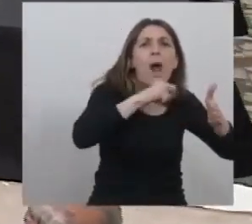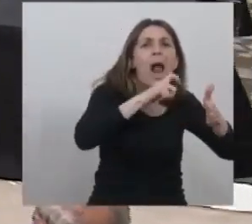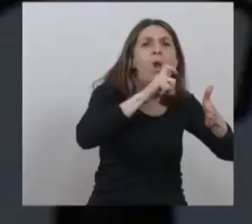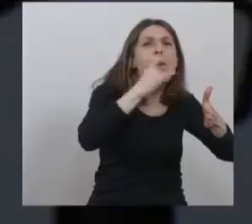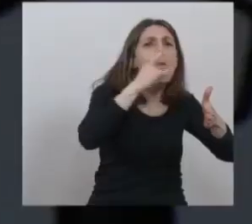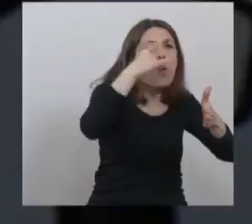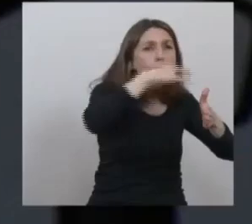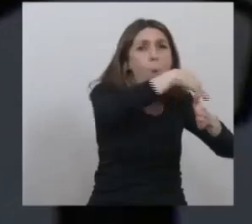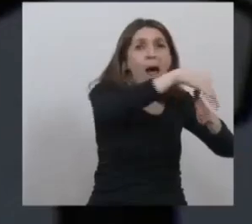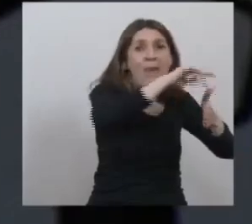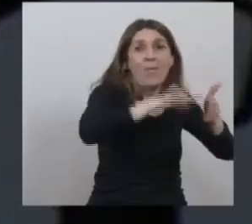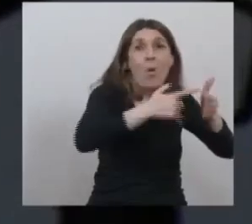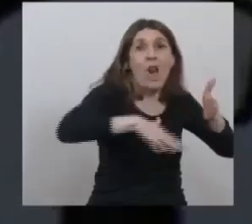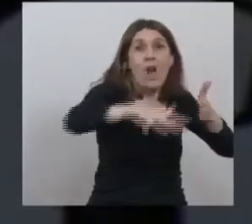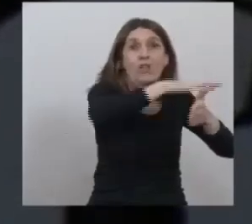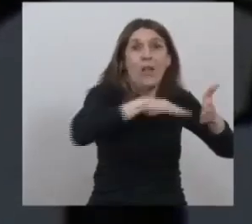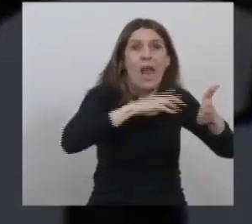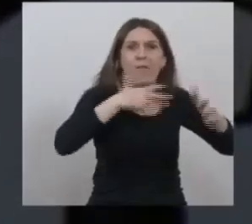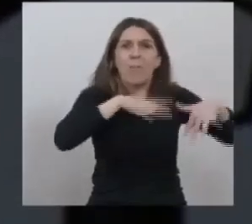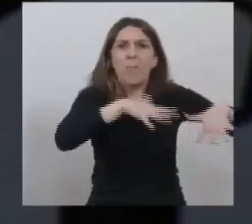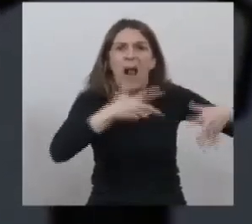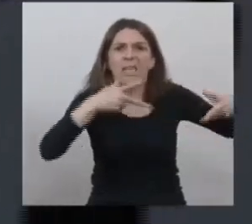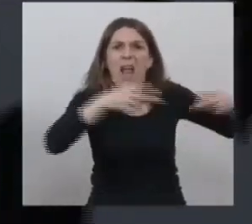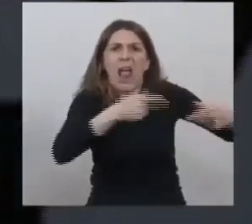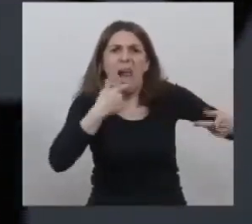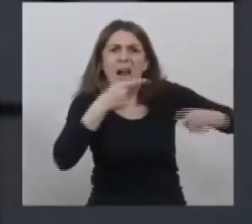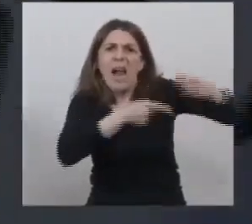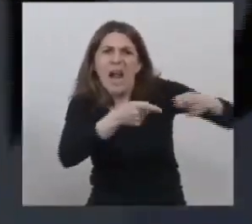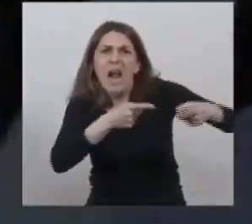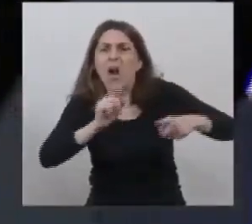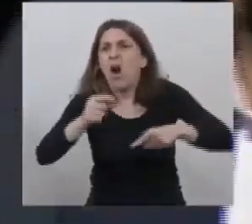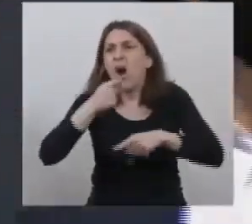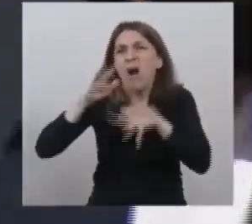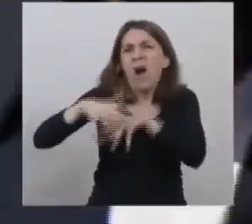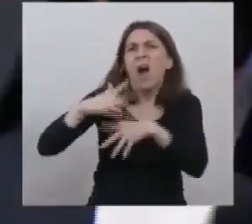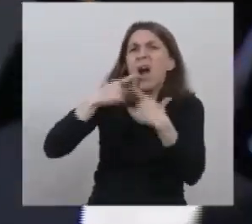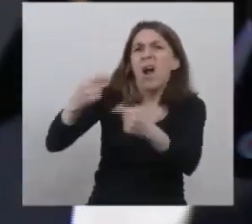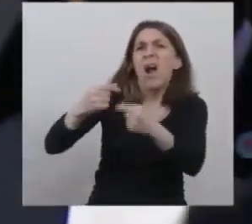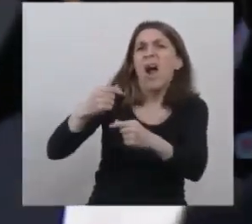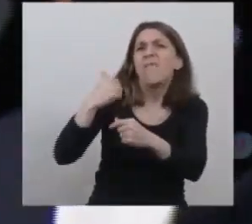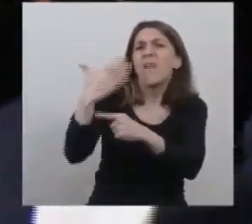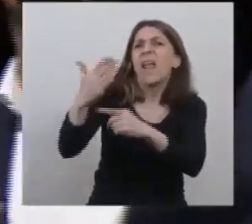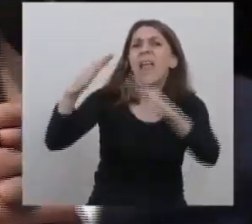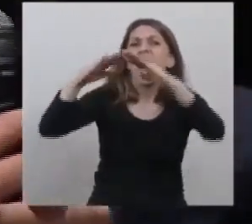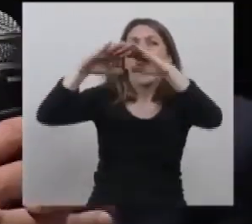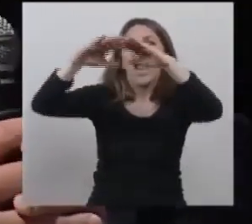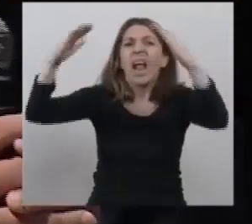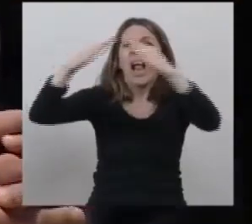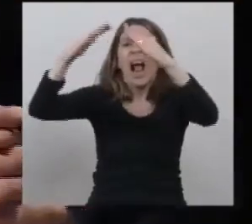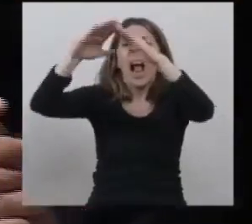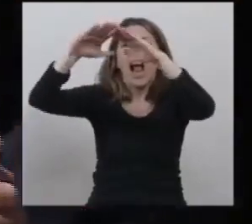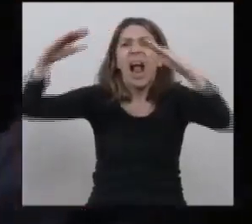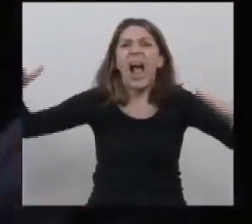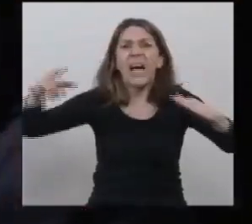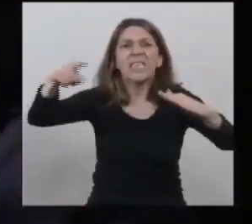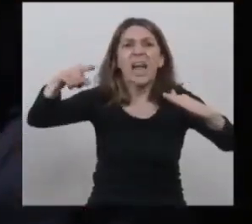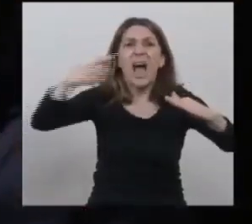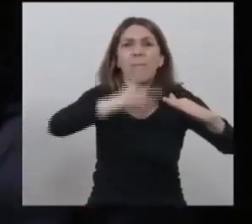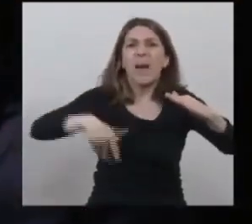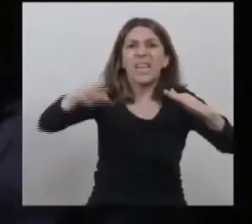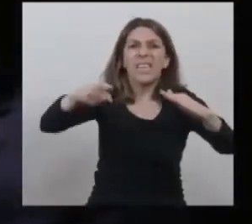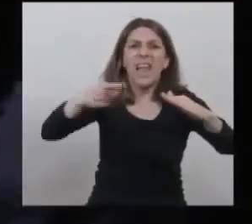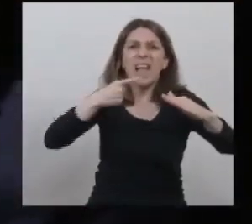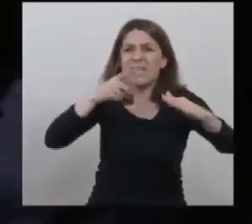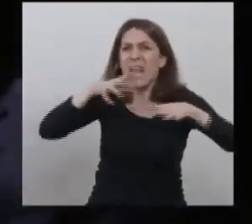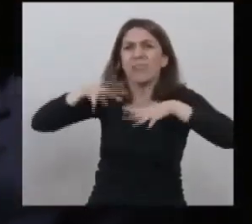Aires el modo no es ir a pararse frente a la casa del presidente para insultar y decir